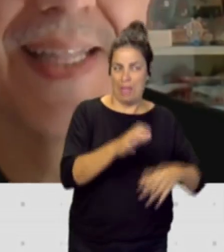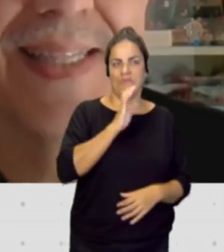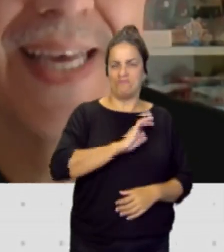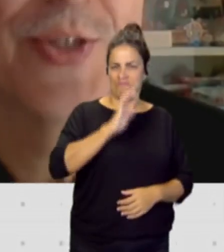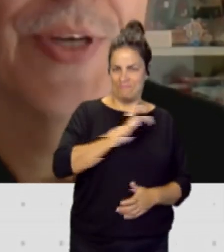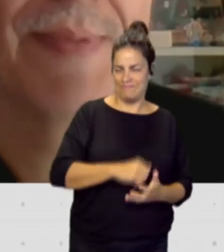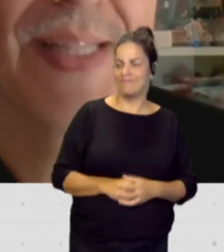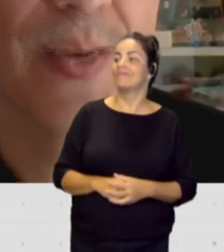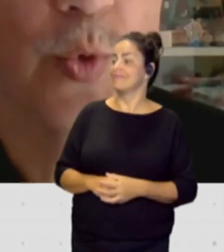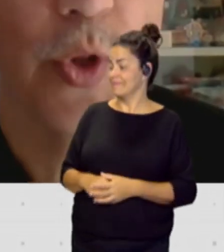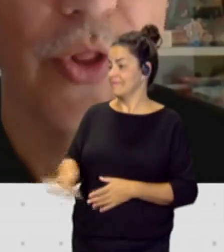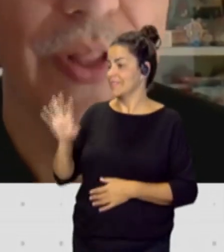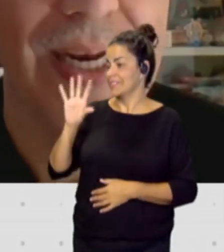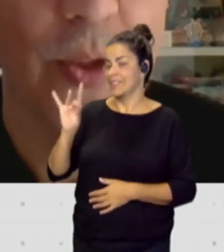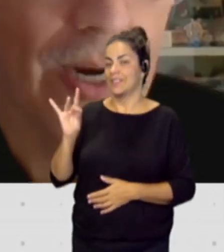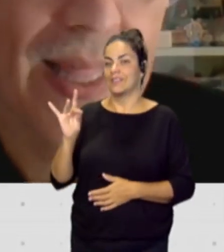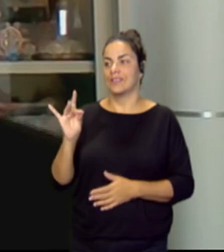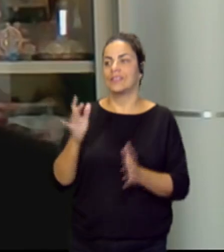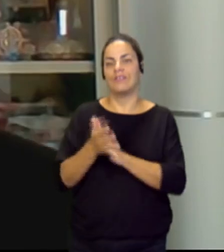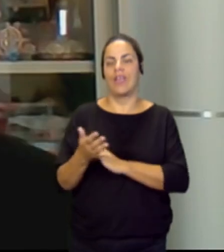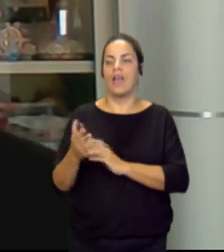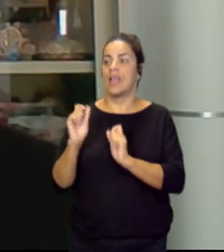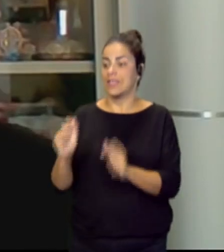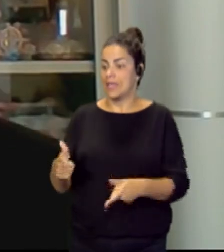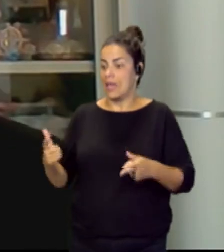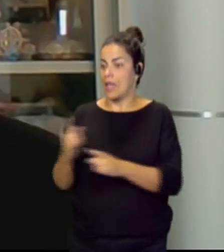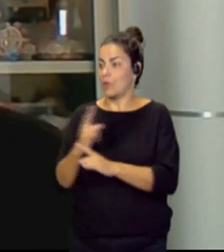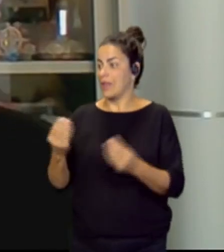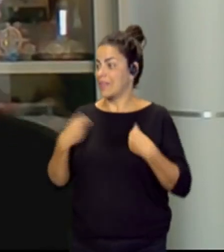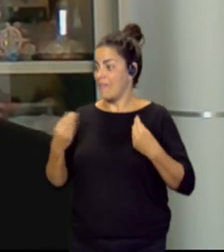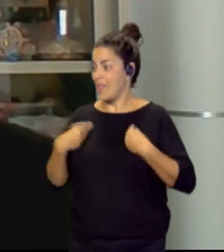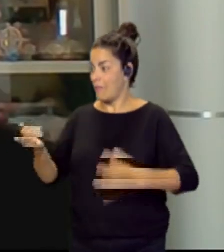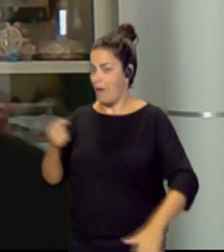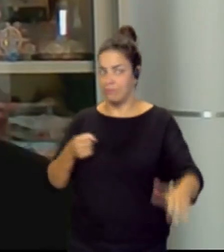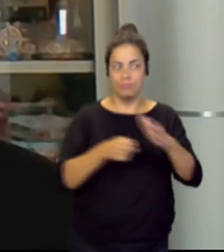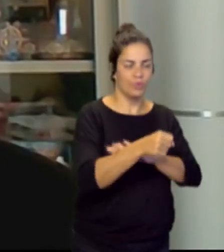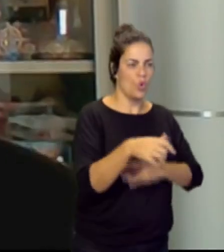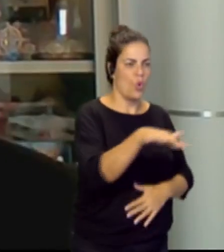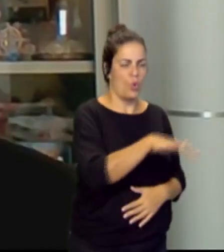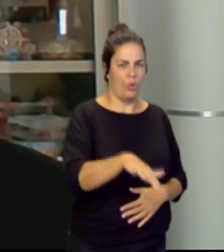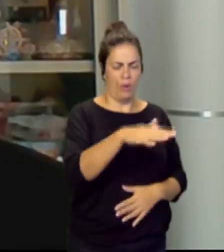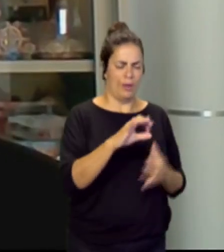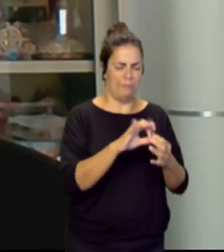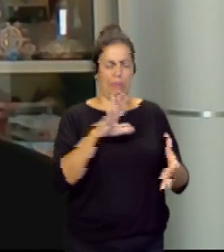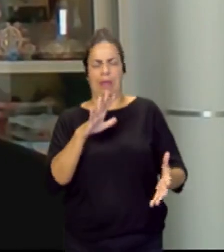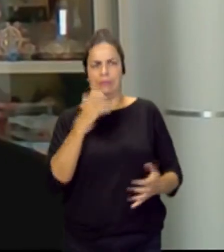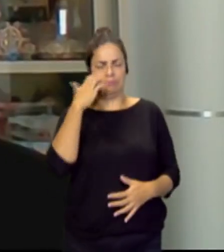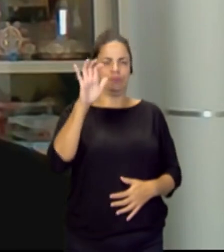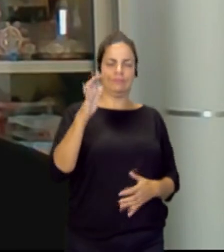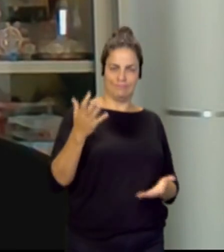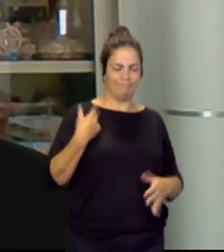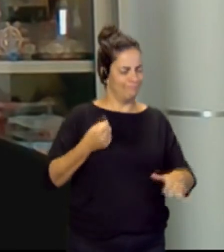Sí, de hecho es meter un trozo de naturaleza viva en un entorno en el que no se espera que eso ocurra, con lo cual